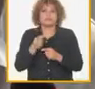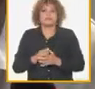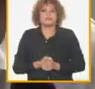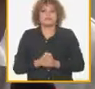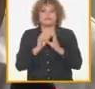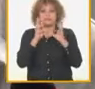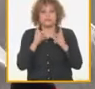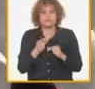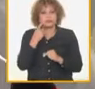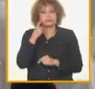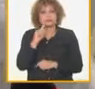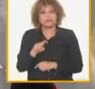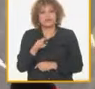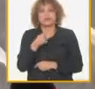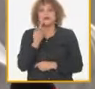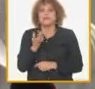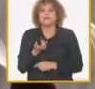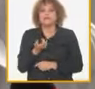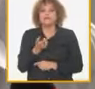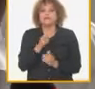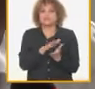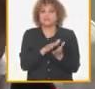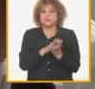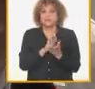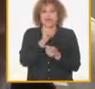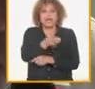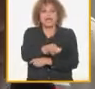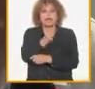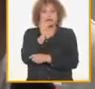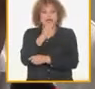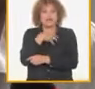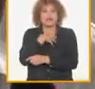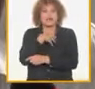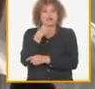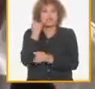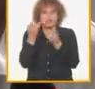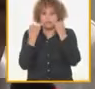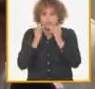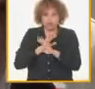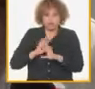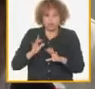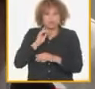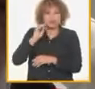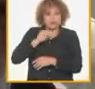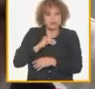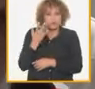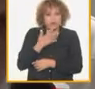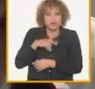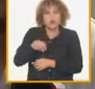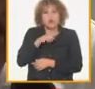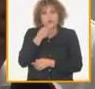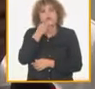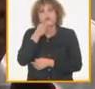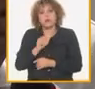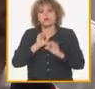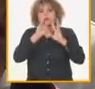estamos viendo allí pero hay muchas reservas en la pesca que la tenemos identificada y pueden dar resultados